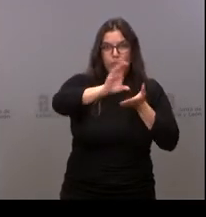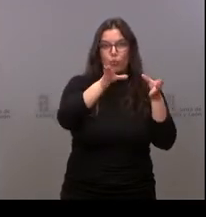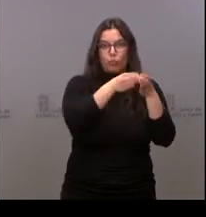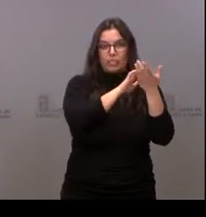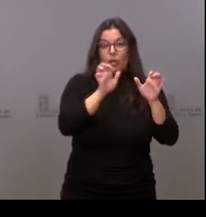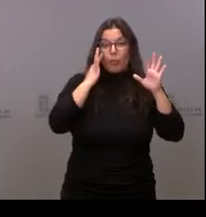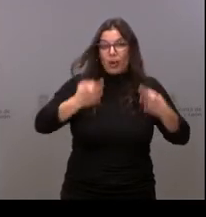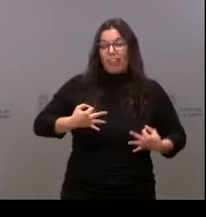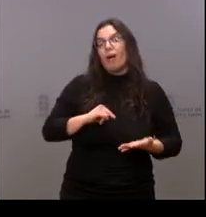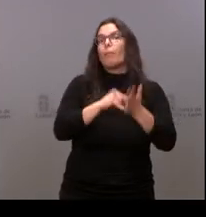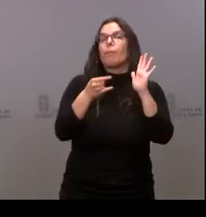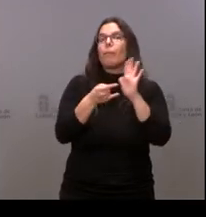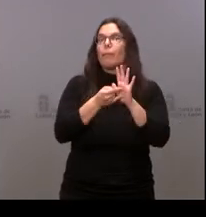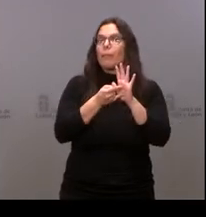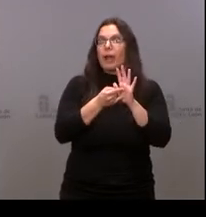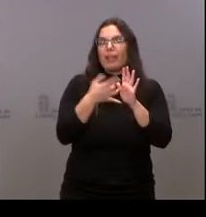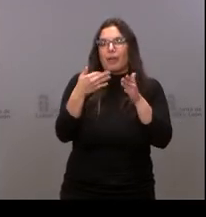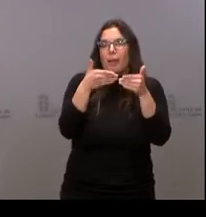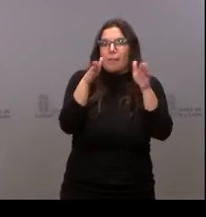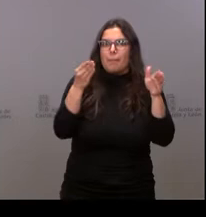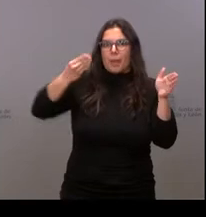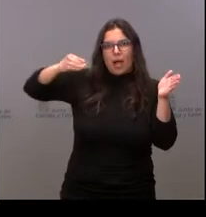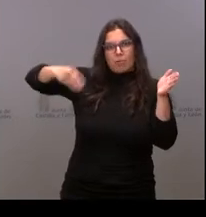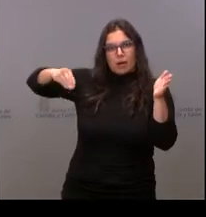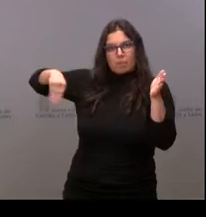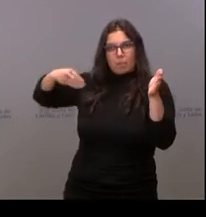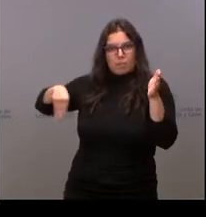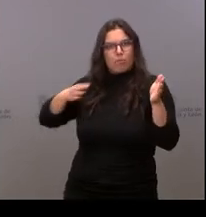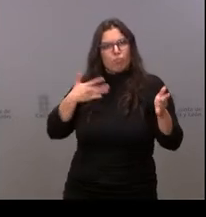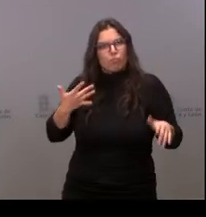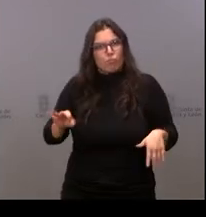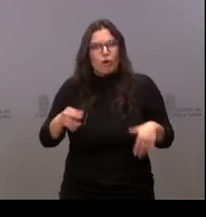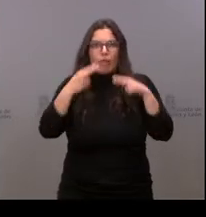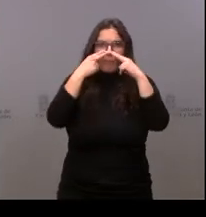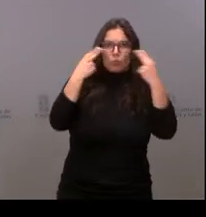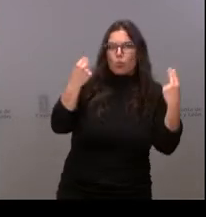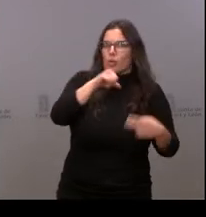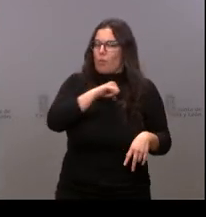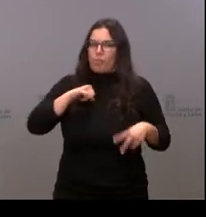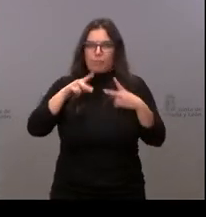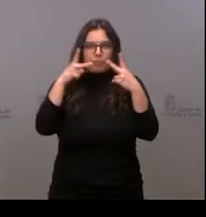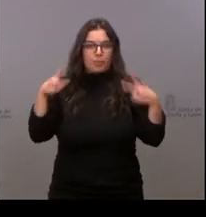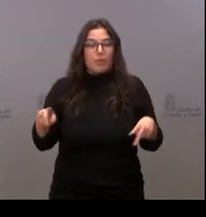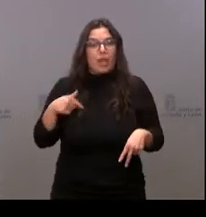un plan que tiene que irse abriendo a otras posibilidades públicas o privadas.